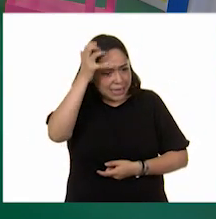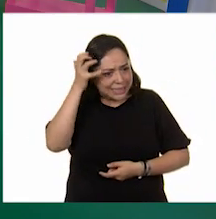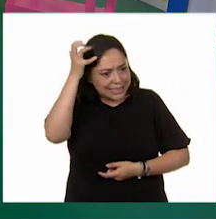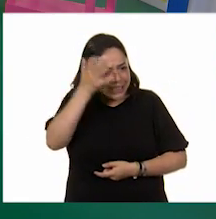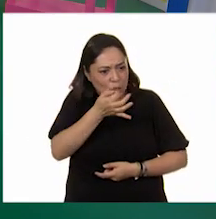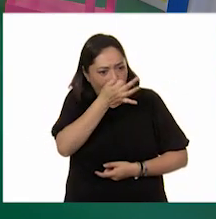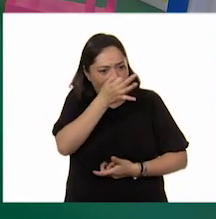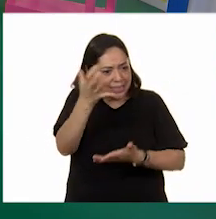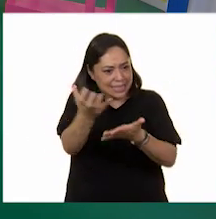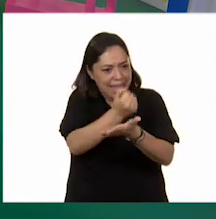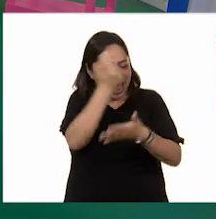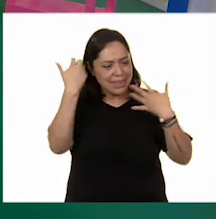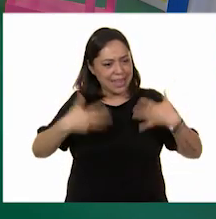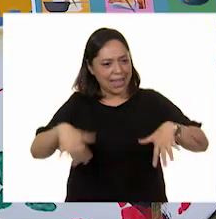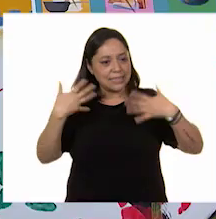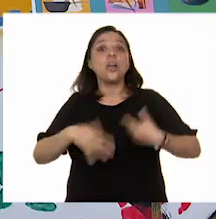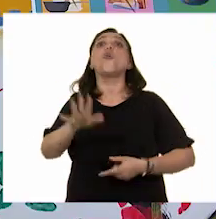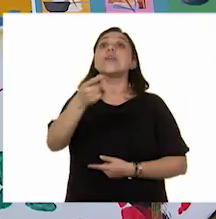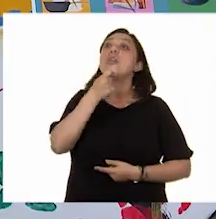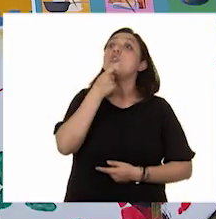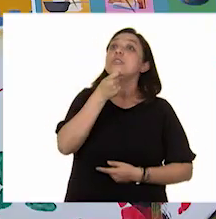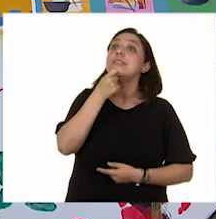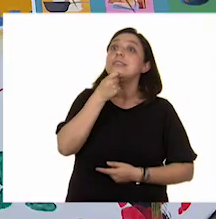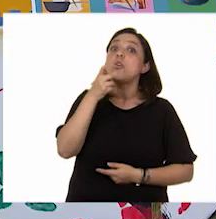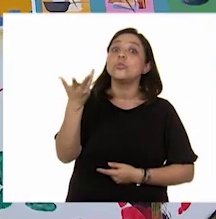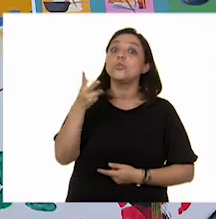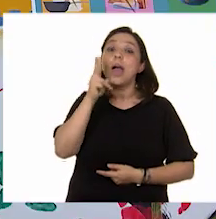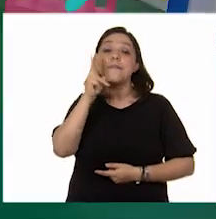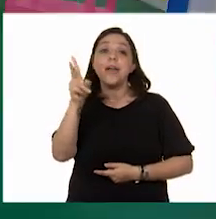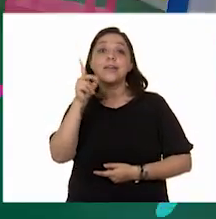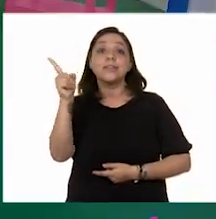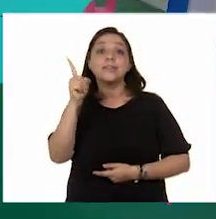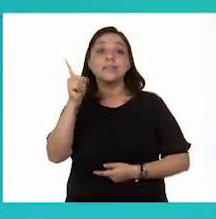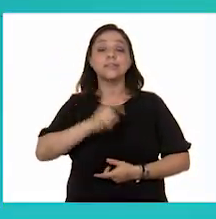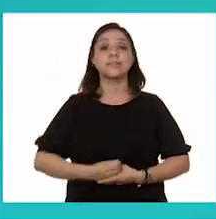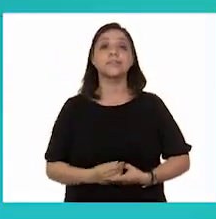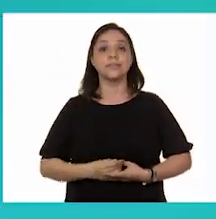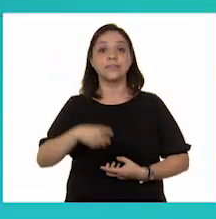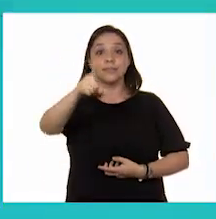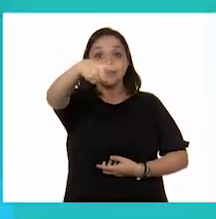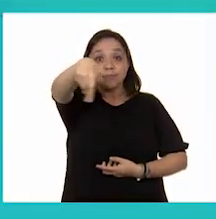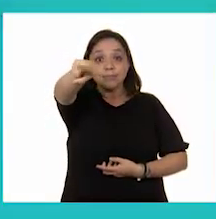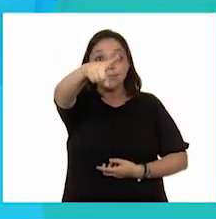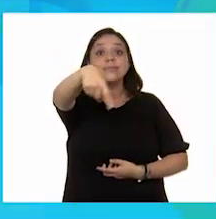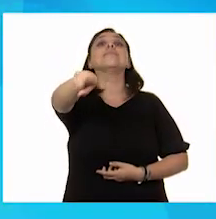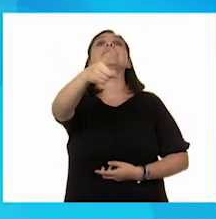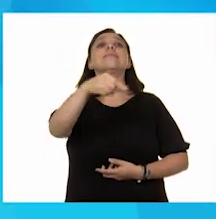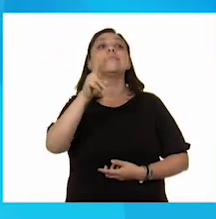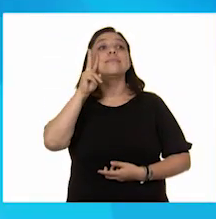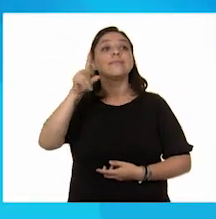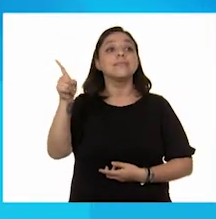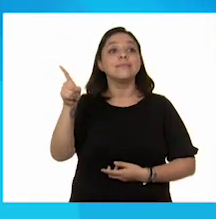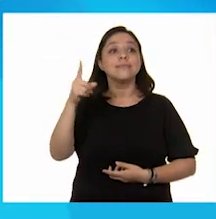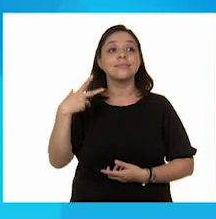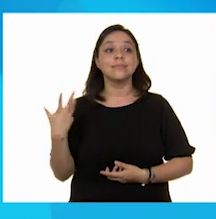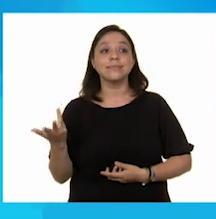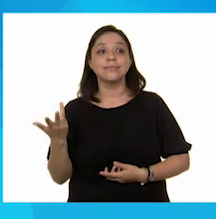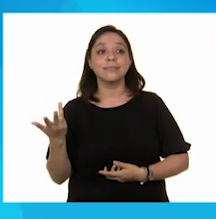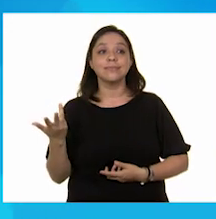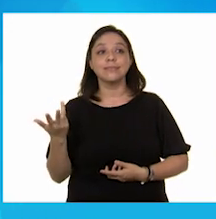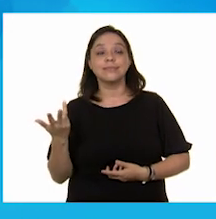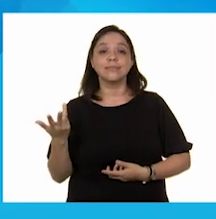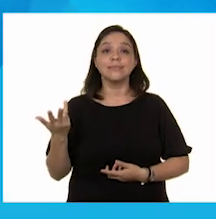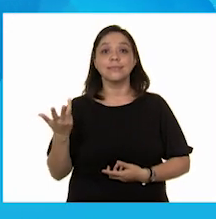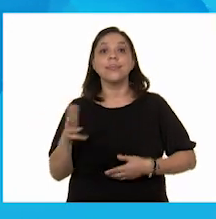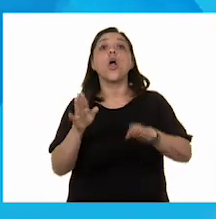de ganar. Sí, y los niños, ¿cómo van? A ver, a Las niñas y los niños que nos ven. Ustedes, ¿cómo van? A ver, ¿cómo ven su